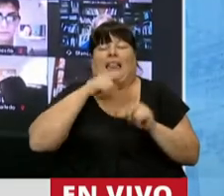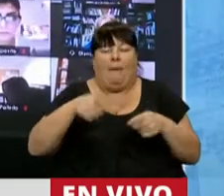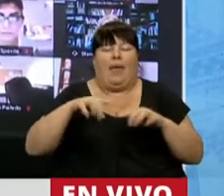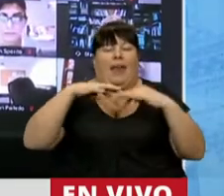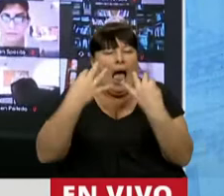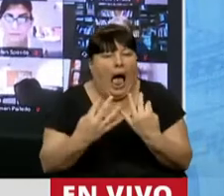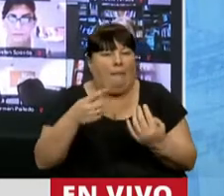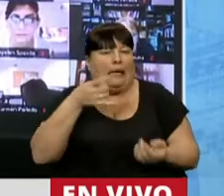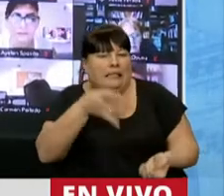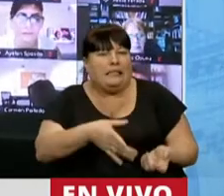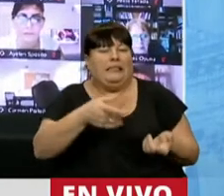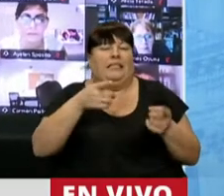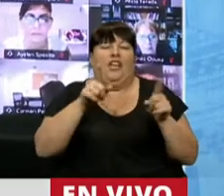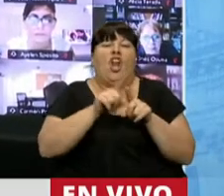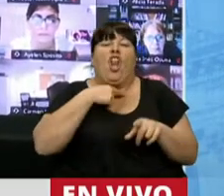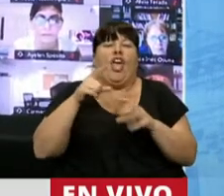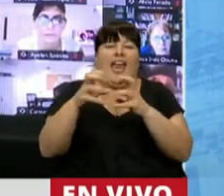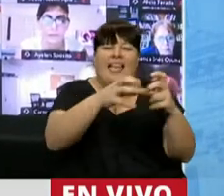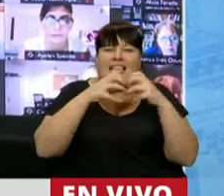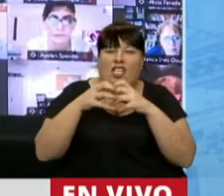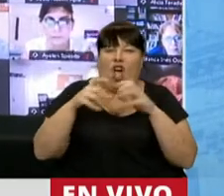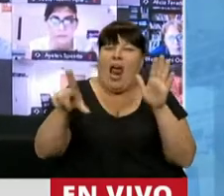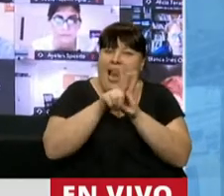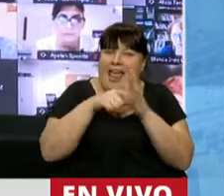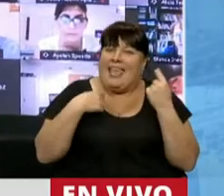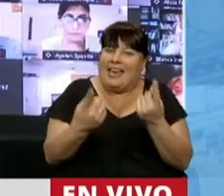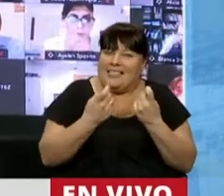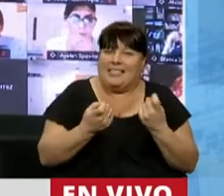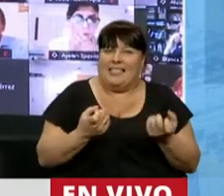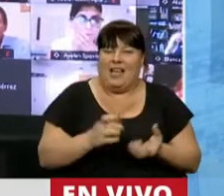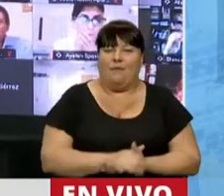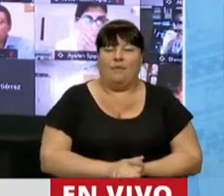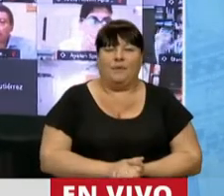no quieren que sesionemos las normas que necesitamos.